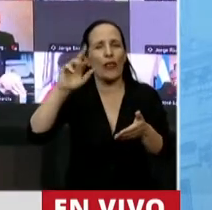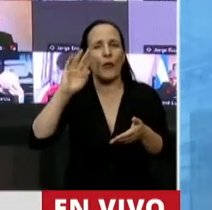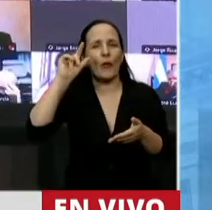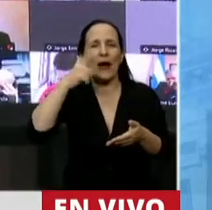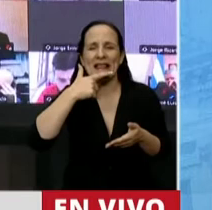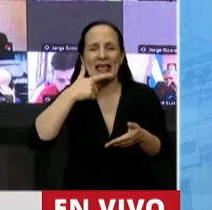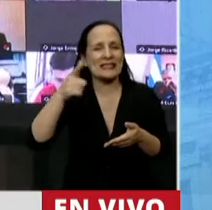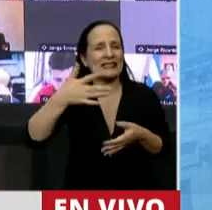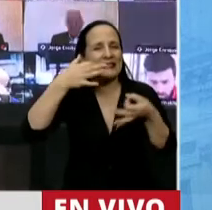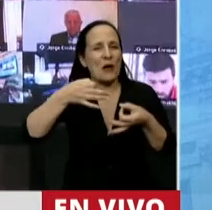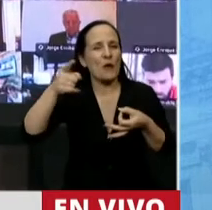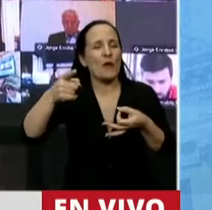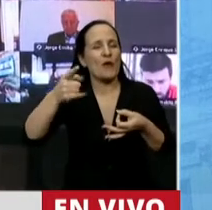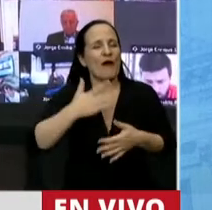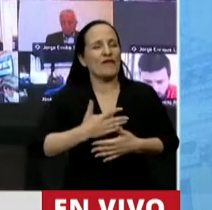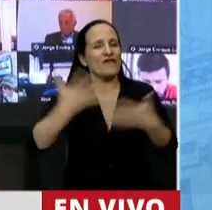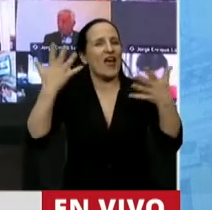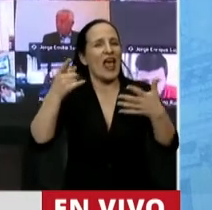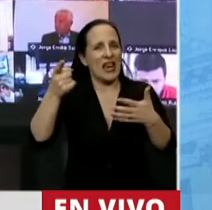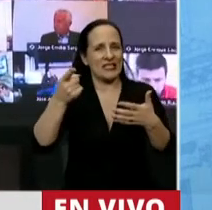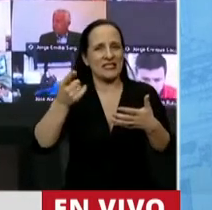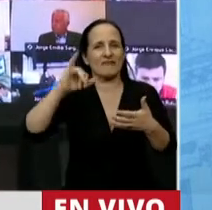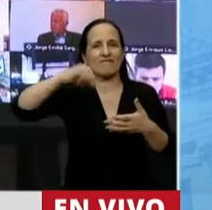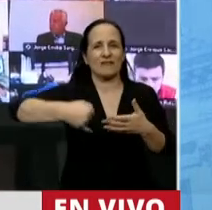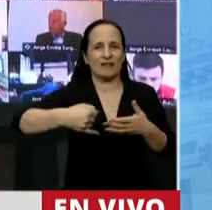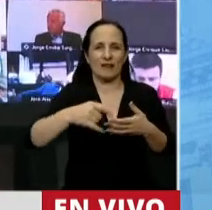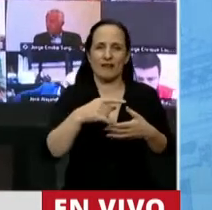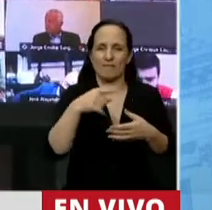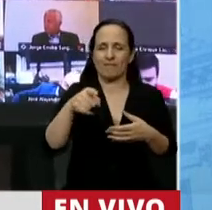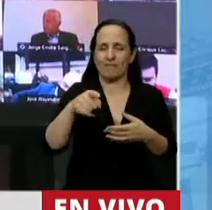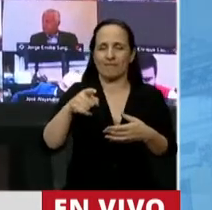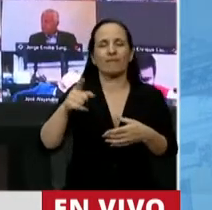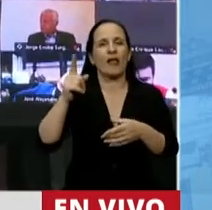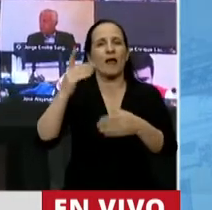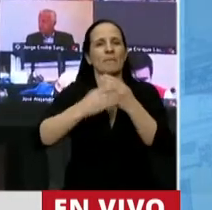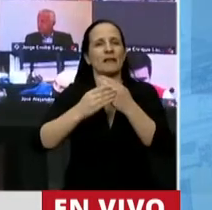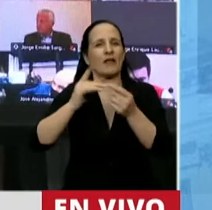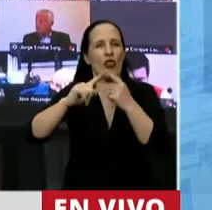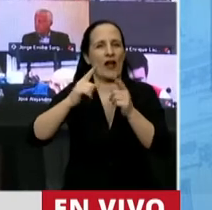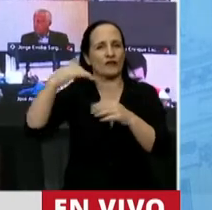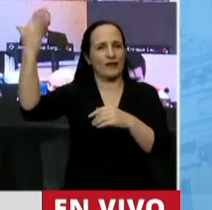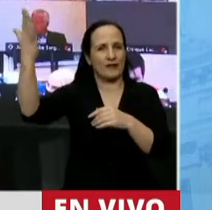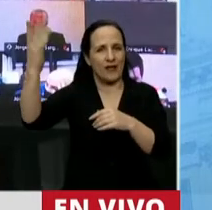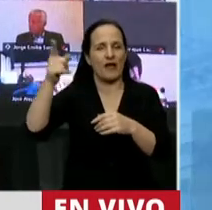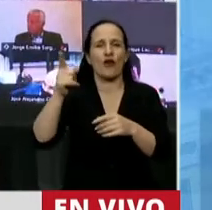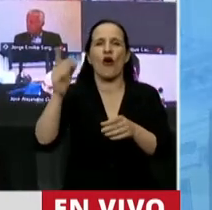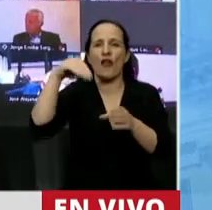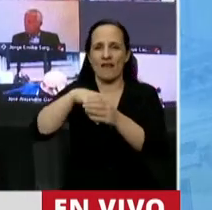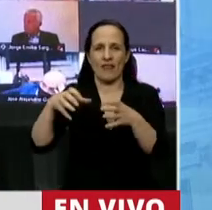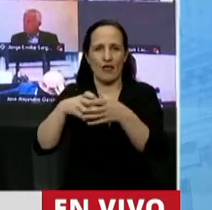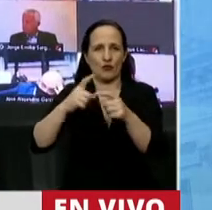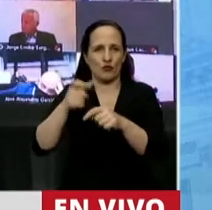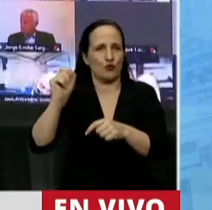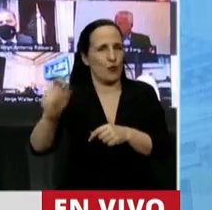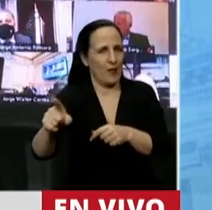feliz de apoyar la decisión de la Cancillería, de su Canciller y del oficialismo a